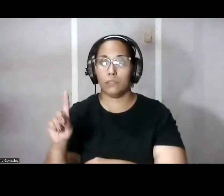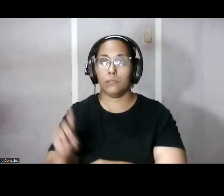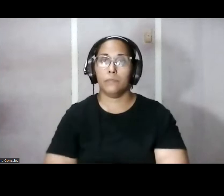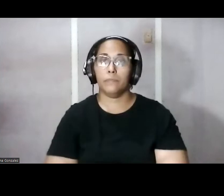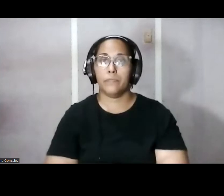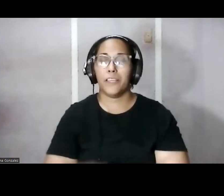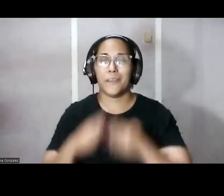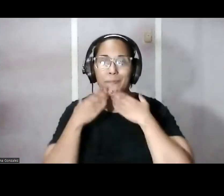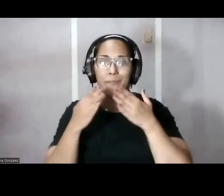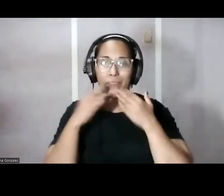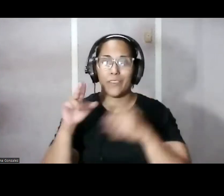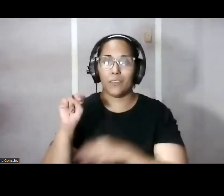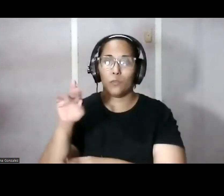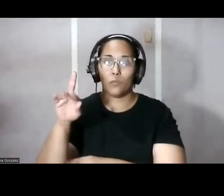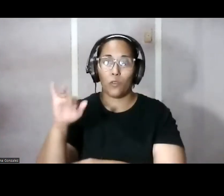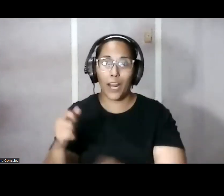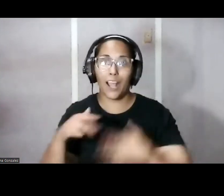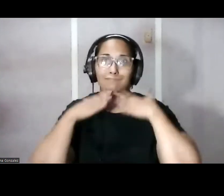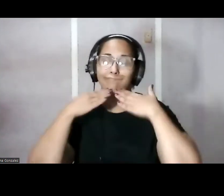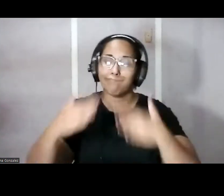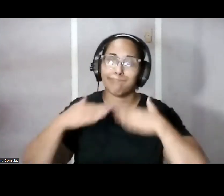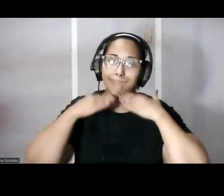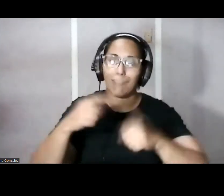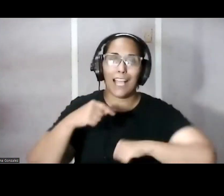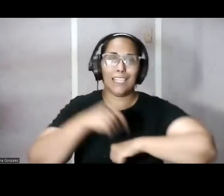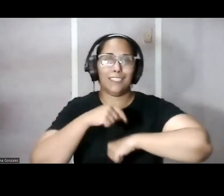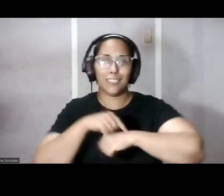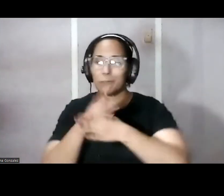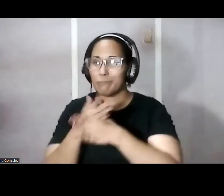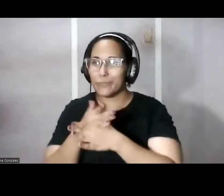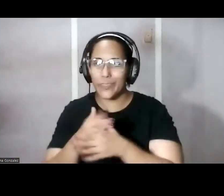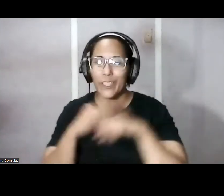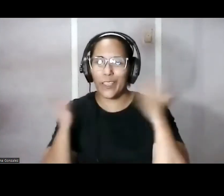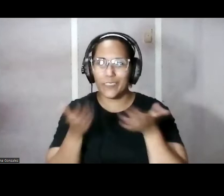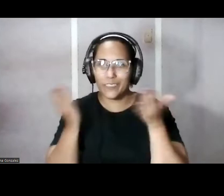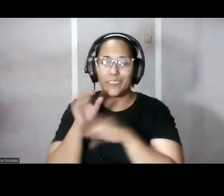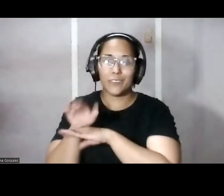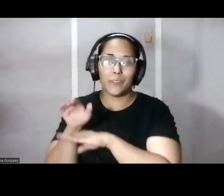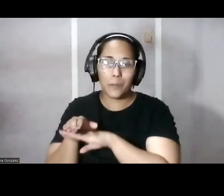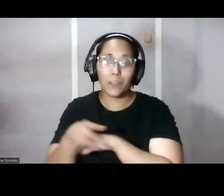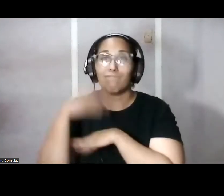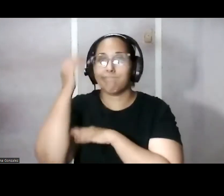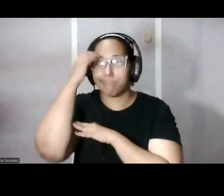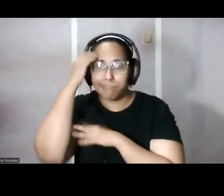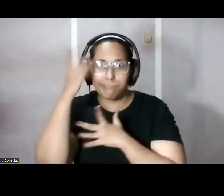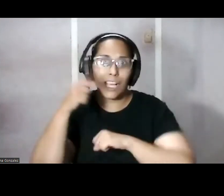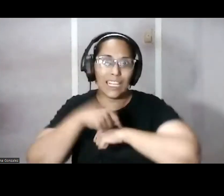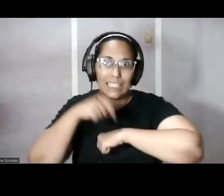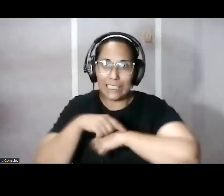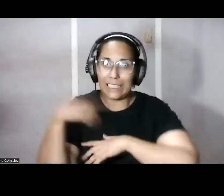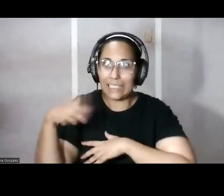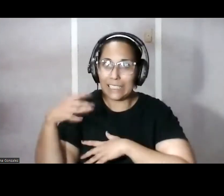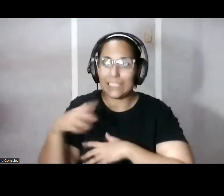muchísimas gracias Núria de verdad te agradecemos el que hayas compartido con nosotros en la noche de hoy sabiendo la diferencia en que tenemos con